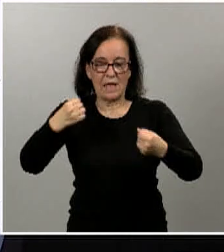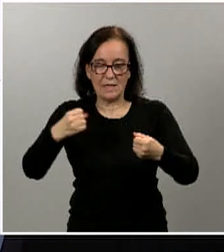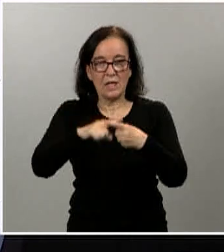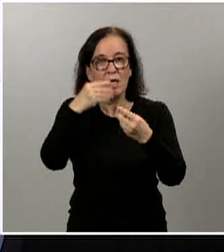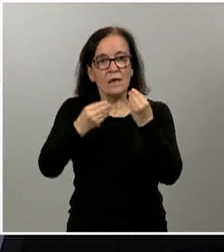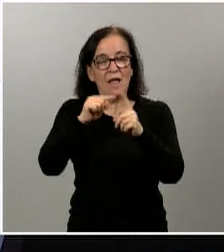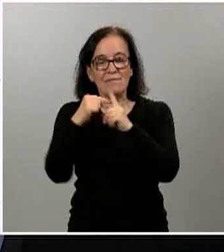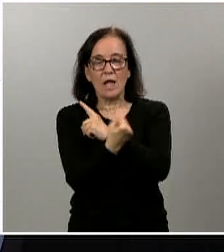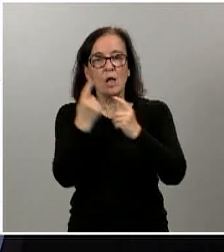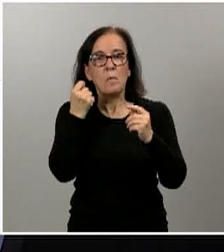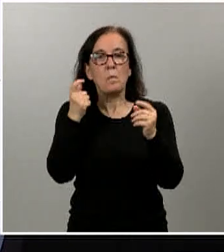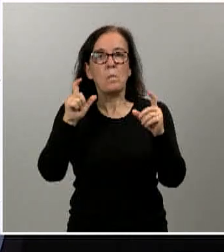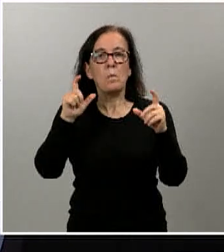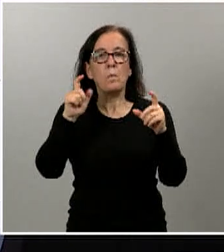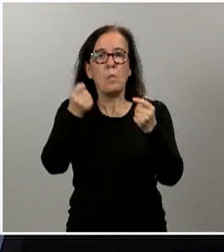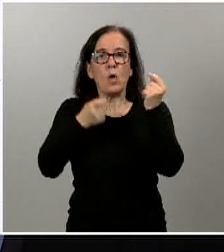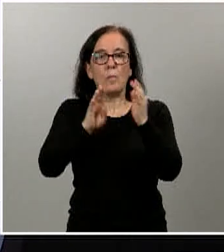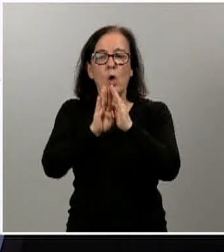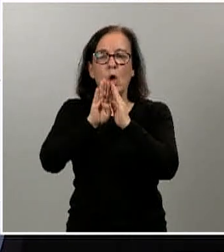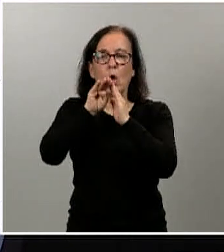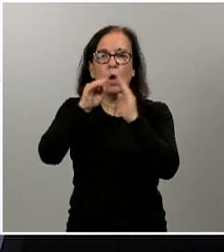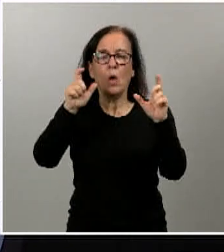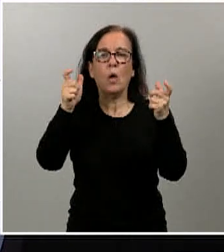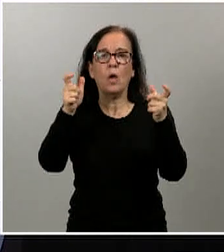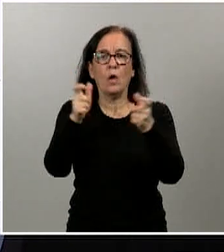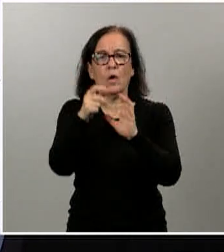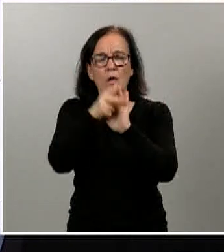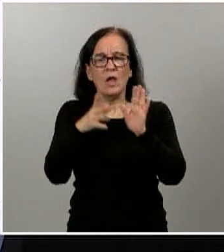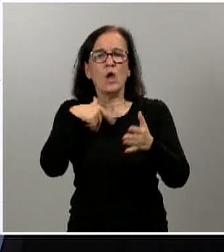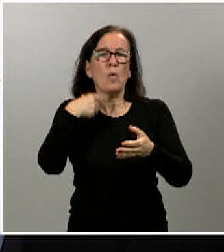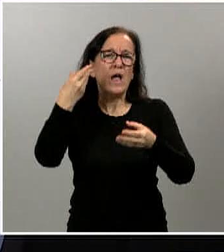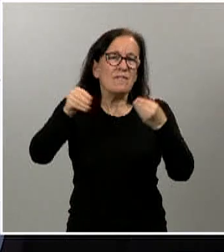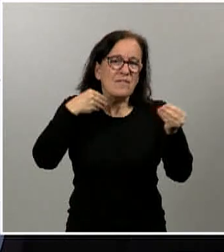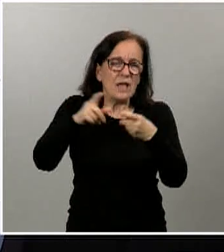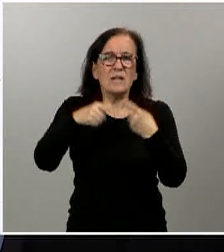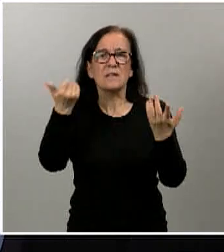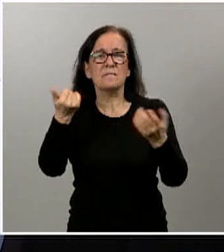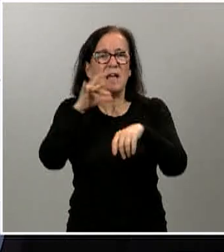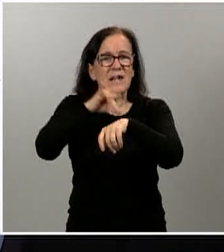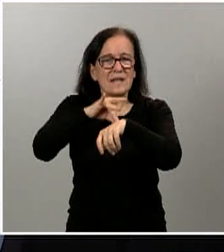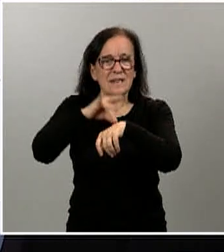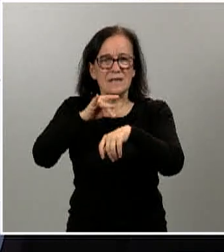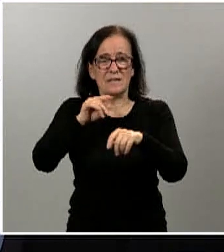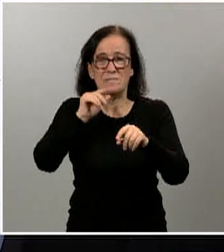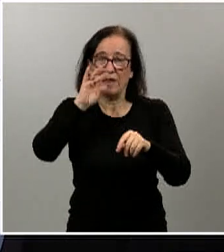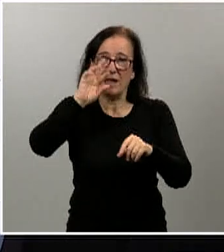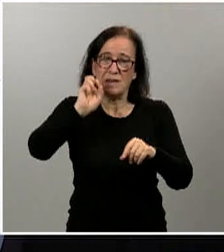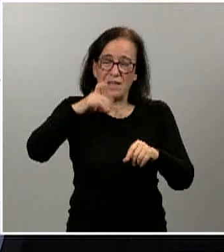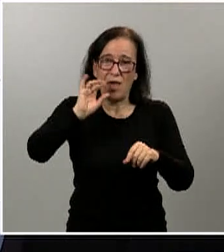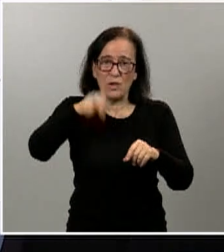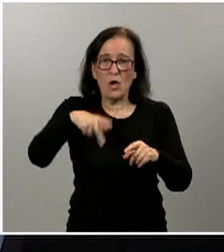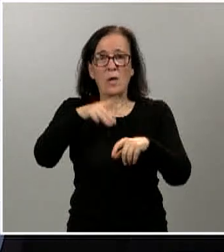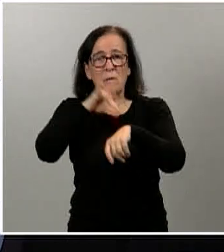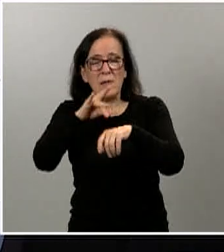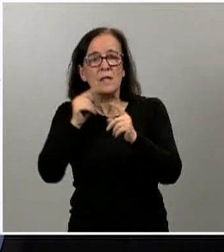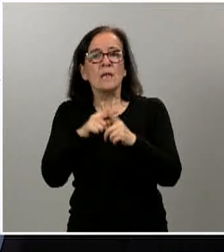desescalada. ¿A qué se refiere? ¿Cuáles son esos marcadores? Redacción médica también pregunta acerca de lo mismo. ¿Puede concretar qué parámetros pueden